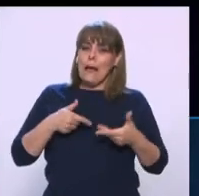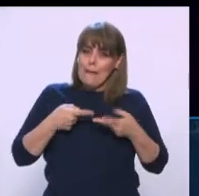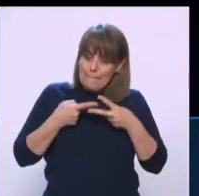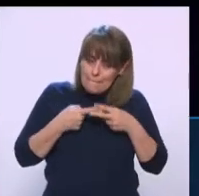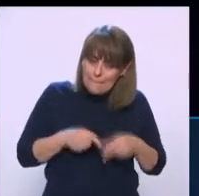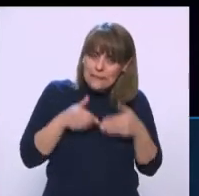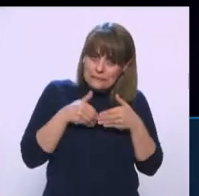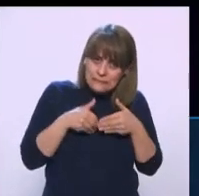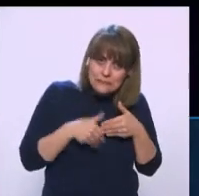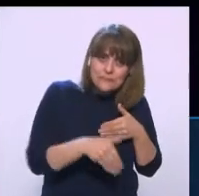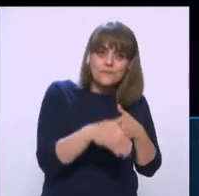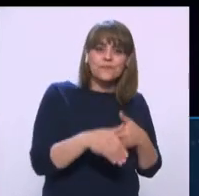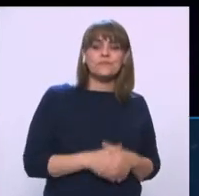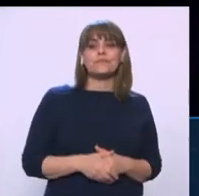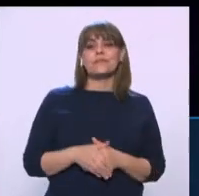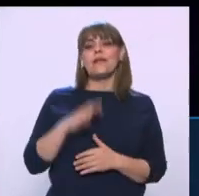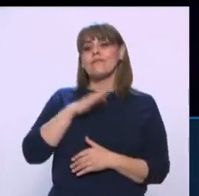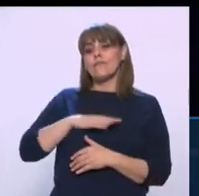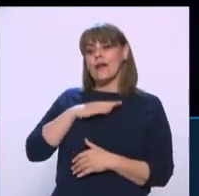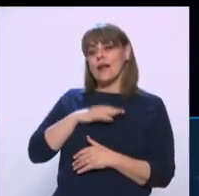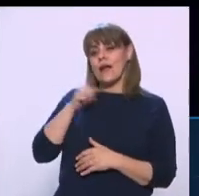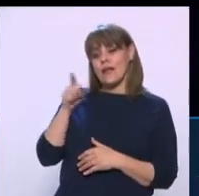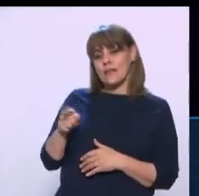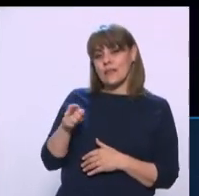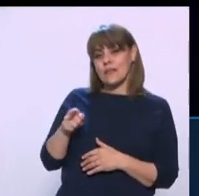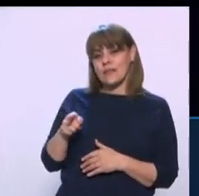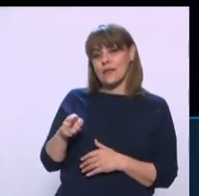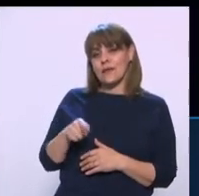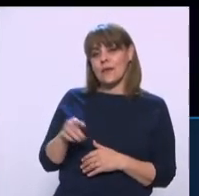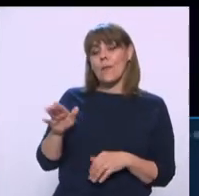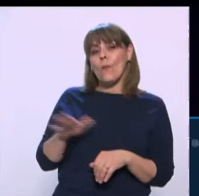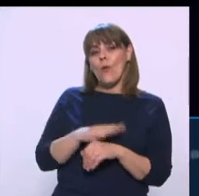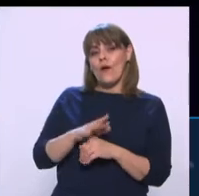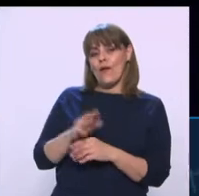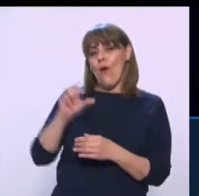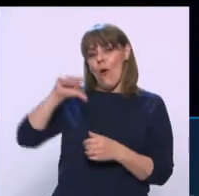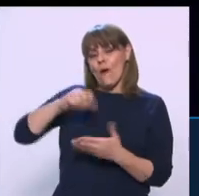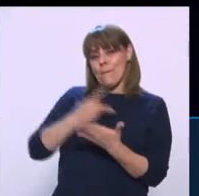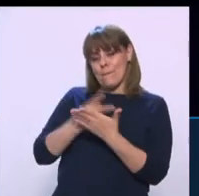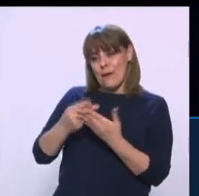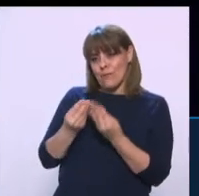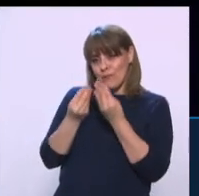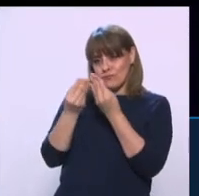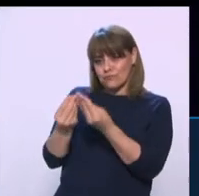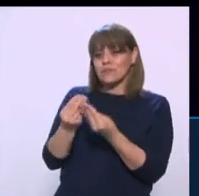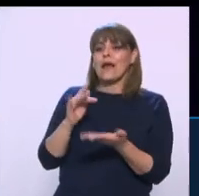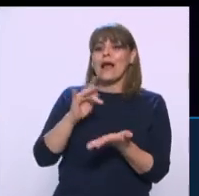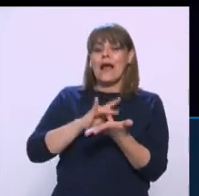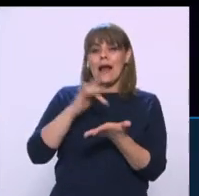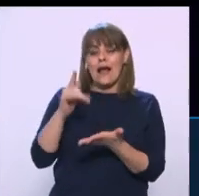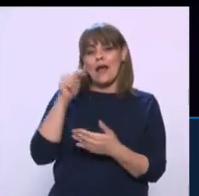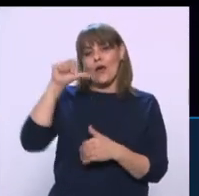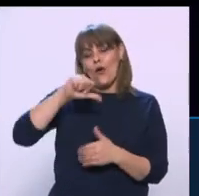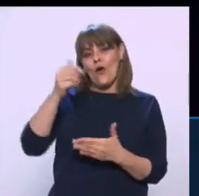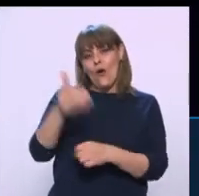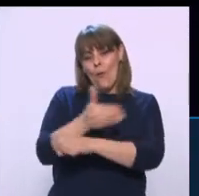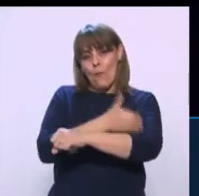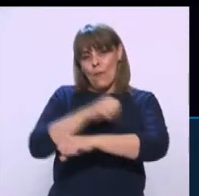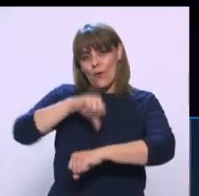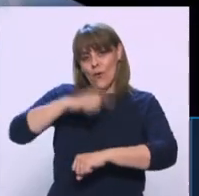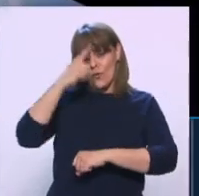Simón Barquera, te felicitamos mucho por tu reconocimiento del día de hoy. Muchas gracias por estar con nosotros esta noche.